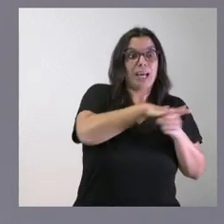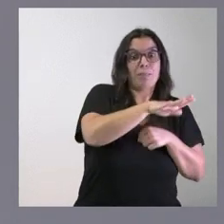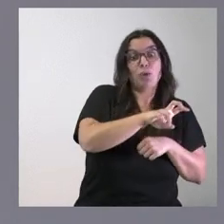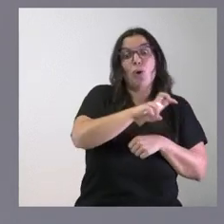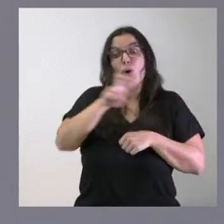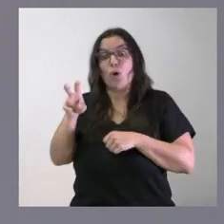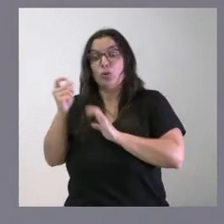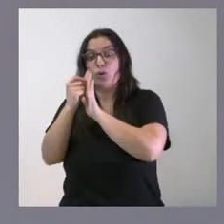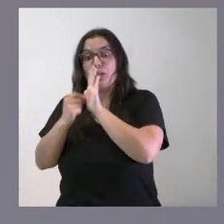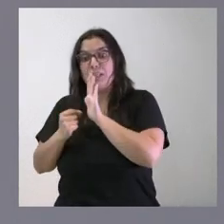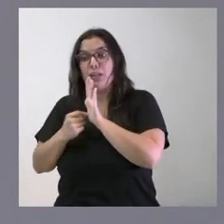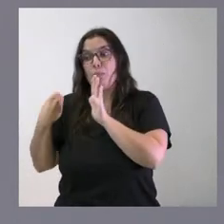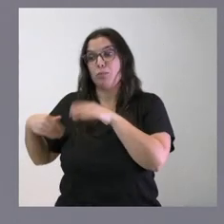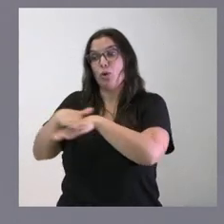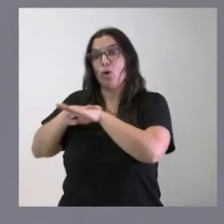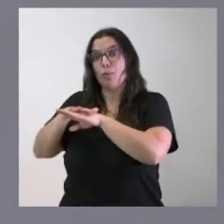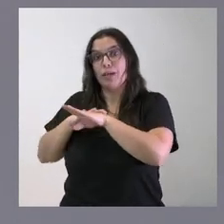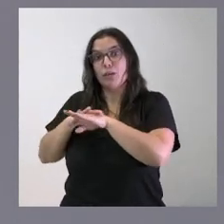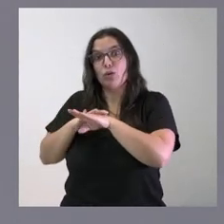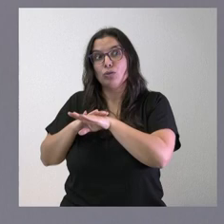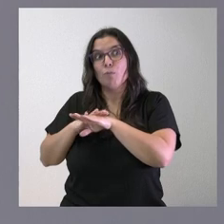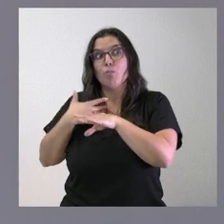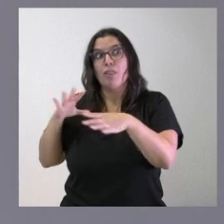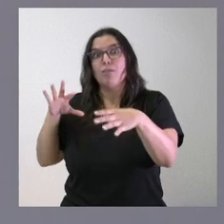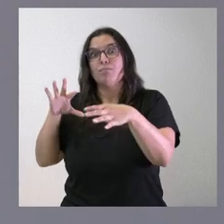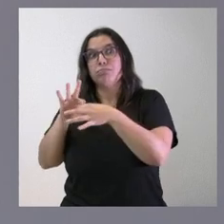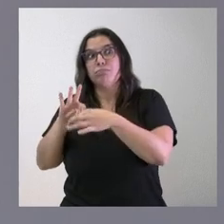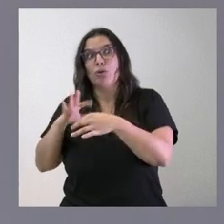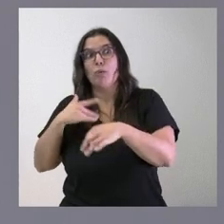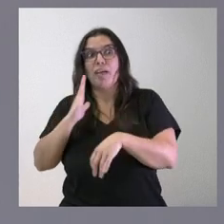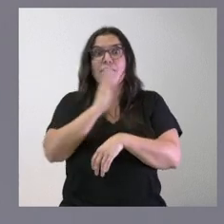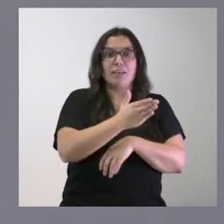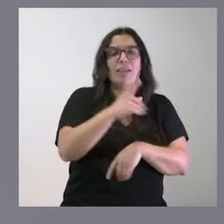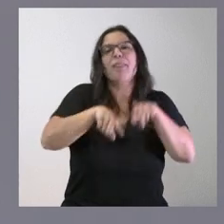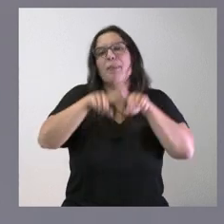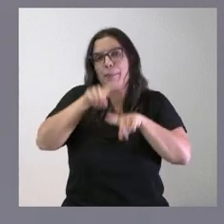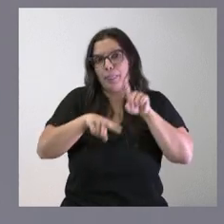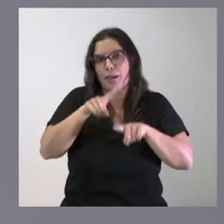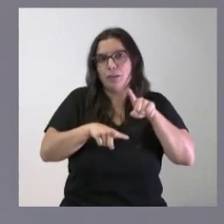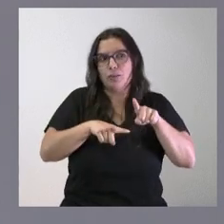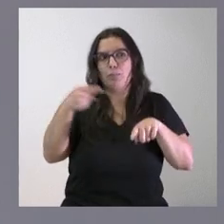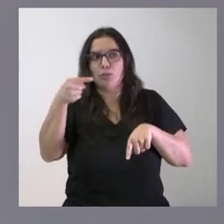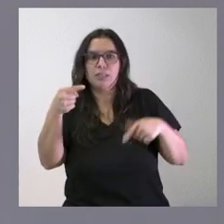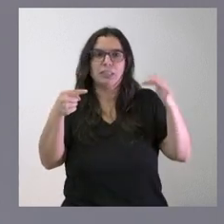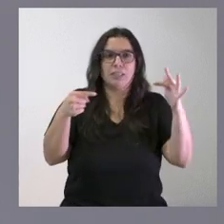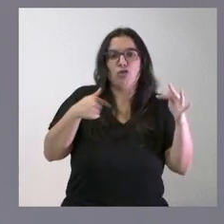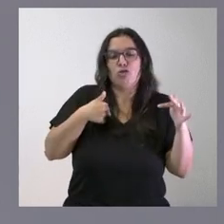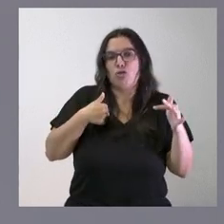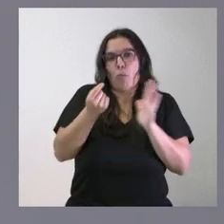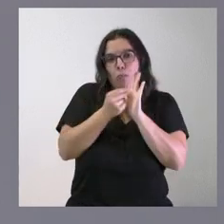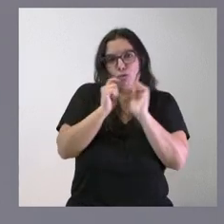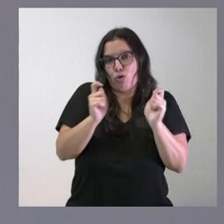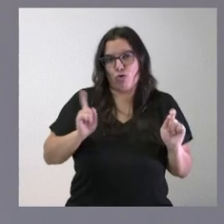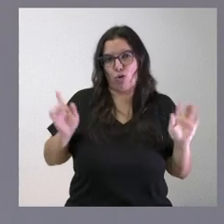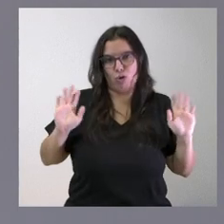criterios por parte del gobierno que pueden perjudicarles esta es una realidad y por tanto no soy yo quien tiene que hacer la puntuación y la